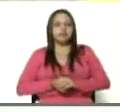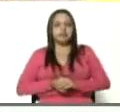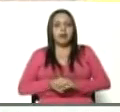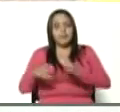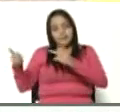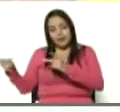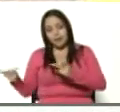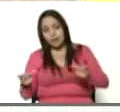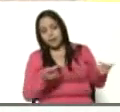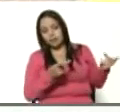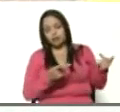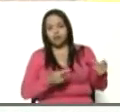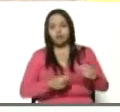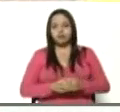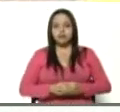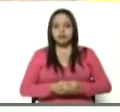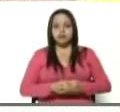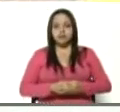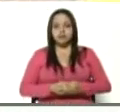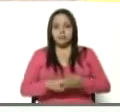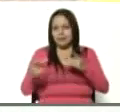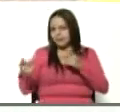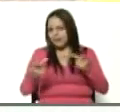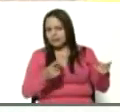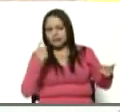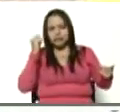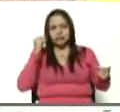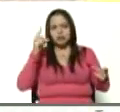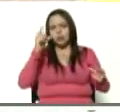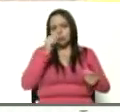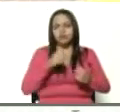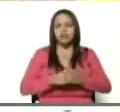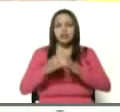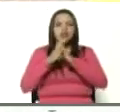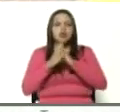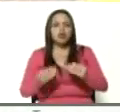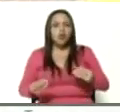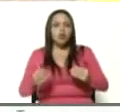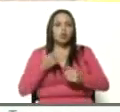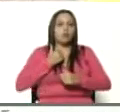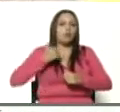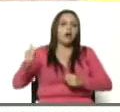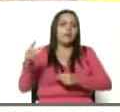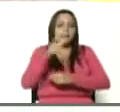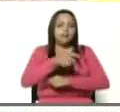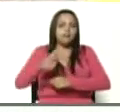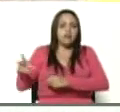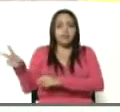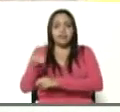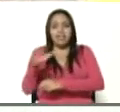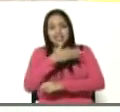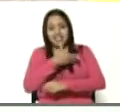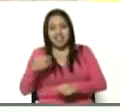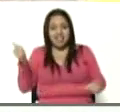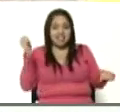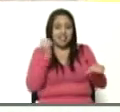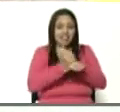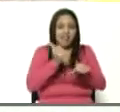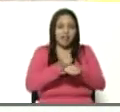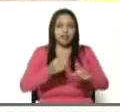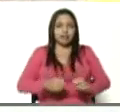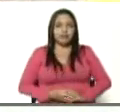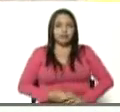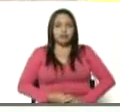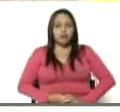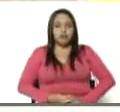bienvenido y bienvenida. Todo aquel venezolano o venezolana que quiera trabajar con